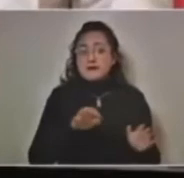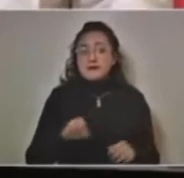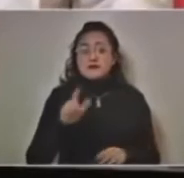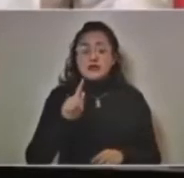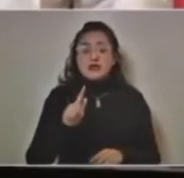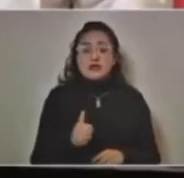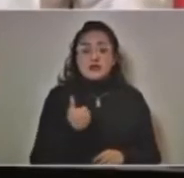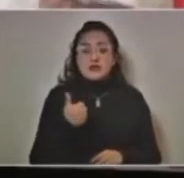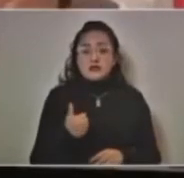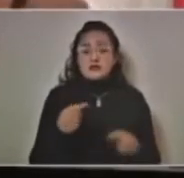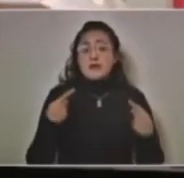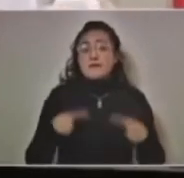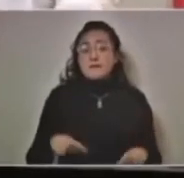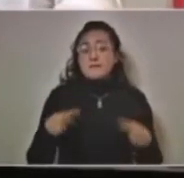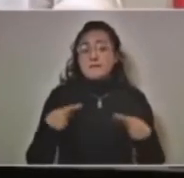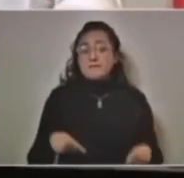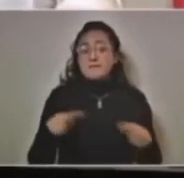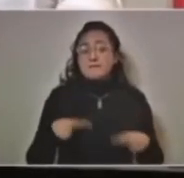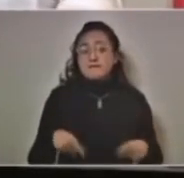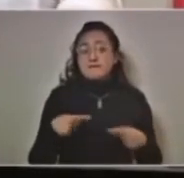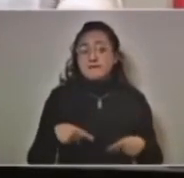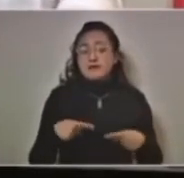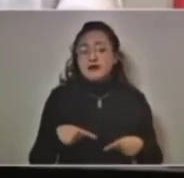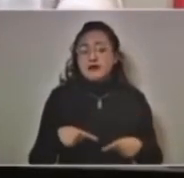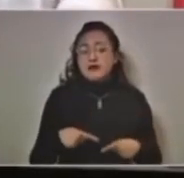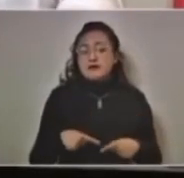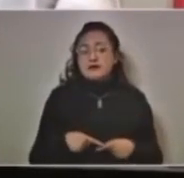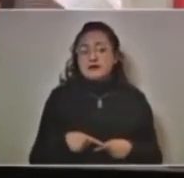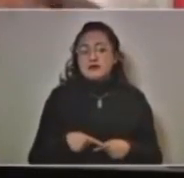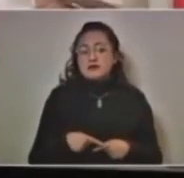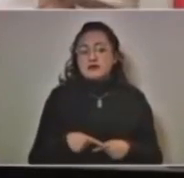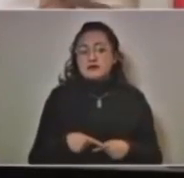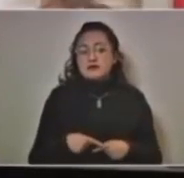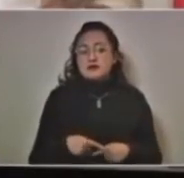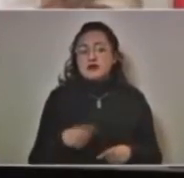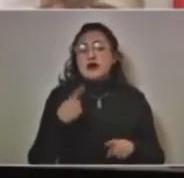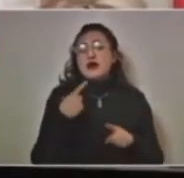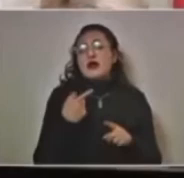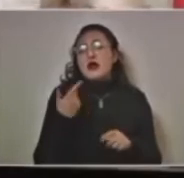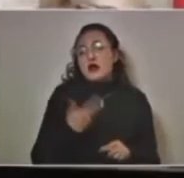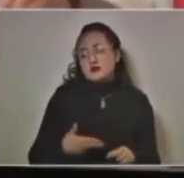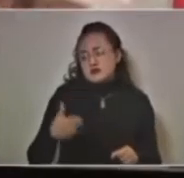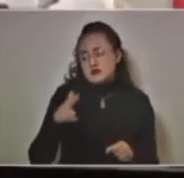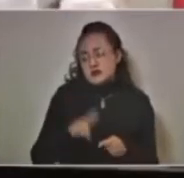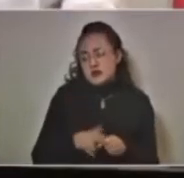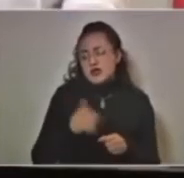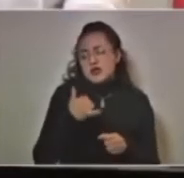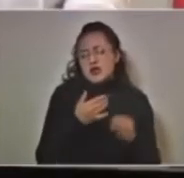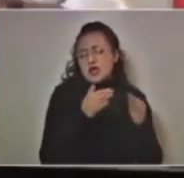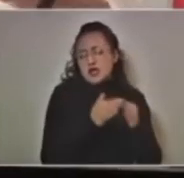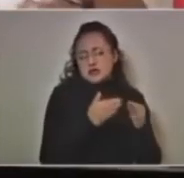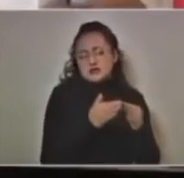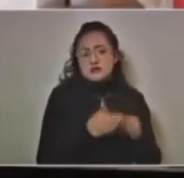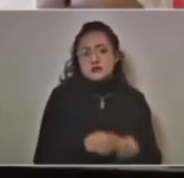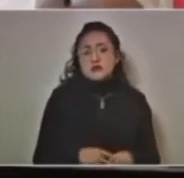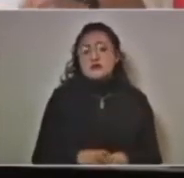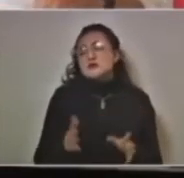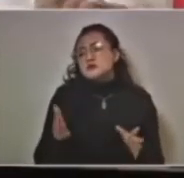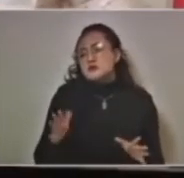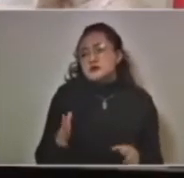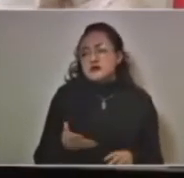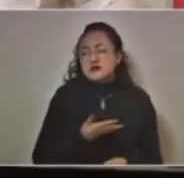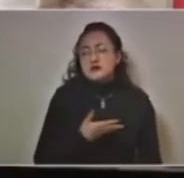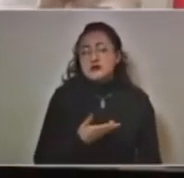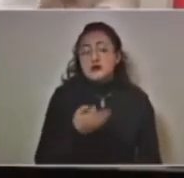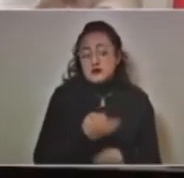casos activos ambulatorios y ambulatorios y hospitalizados lo que respecta con lo que respecta a la